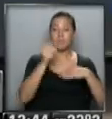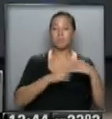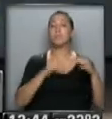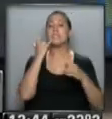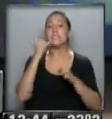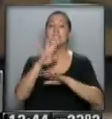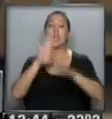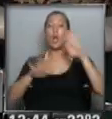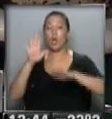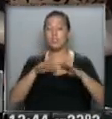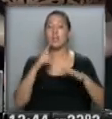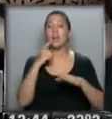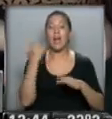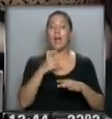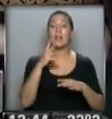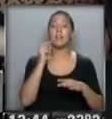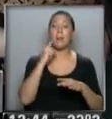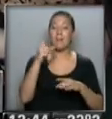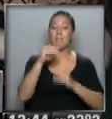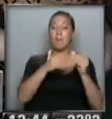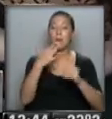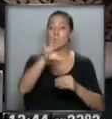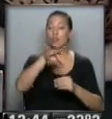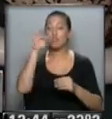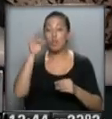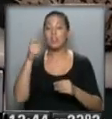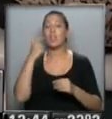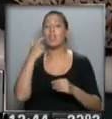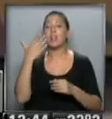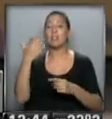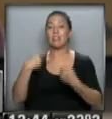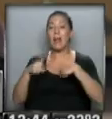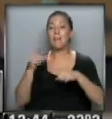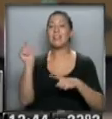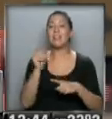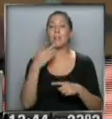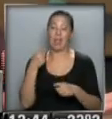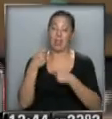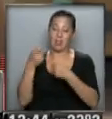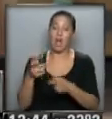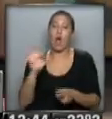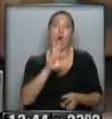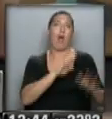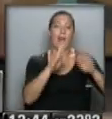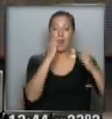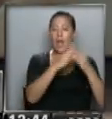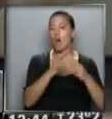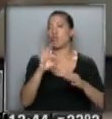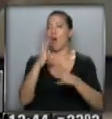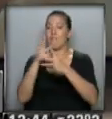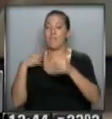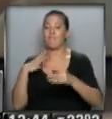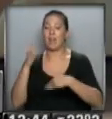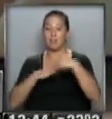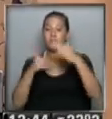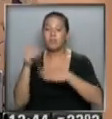30.000 familias que van a ser sorteadas y van a poder tener la oportunidad de tramitar el crédito para tener el crédito y o arreglar la casa o terminarla o construir